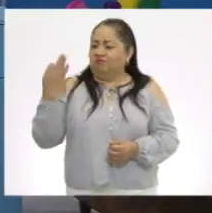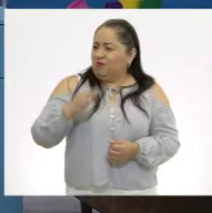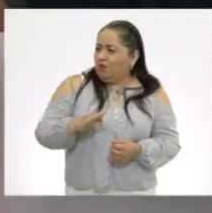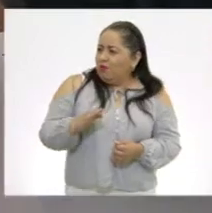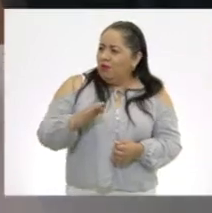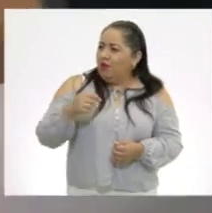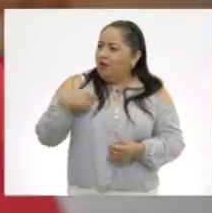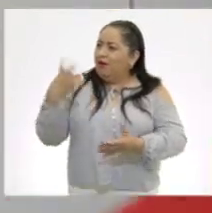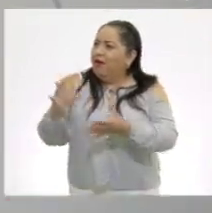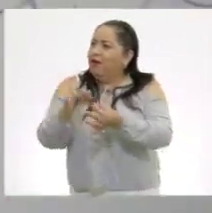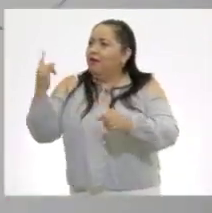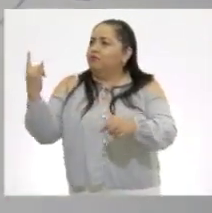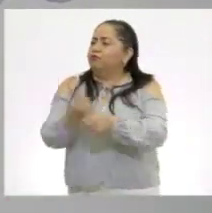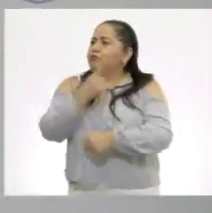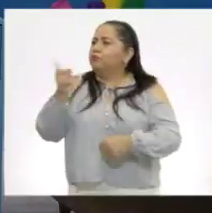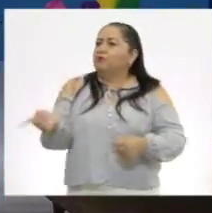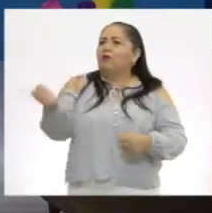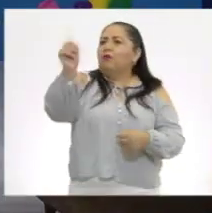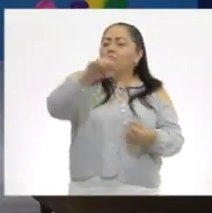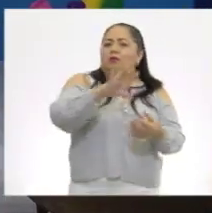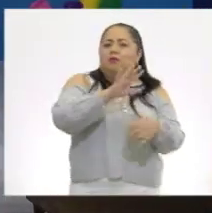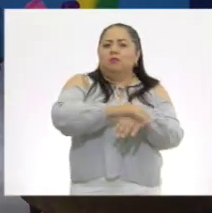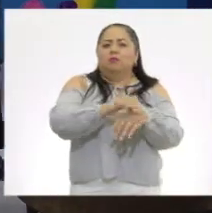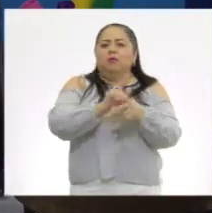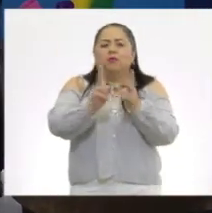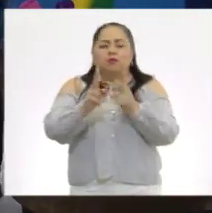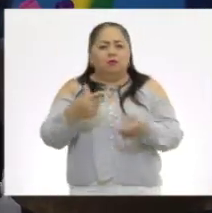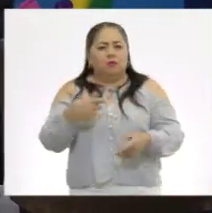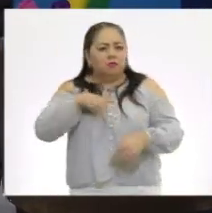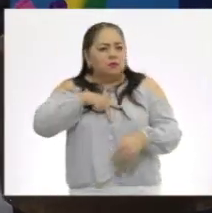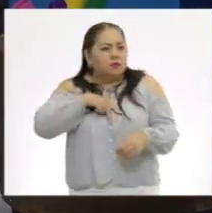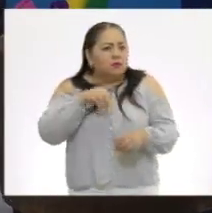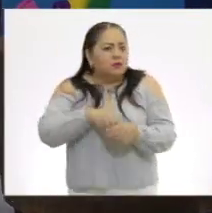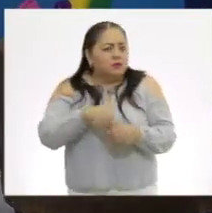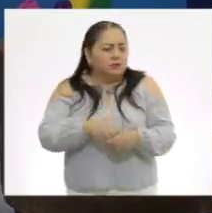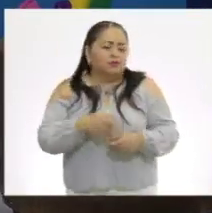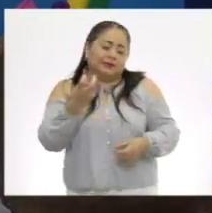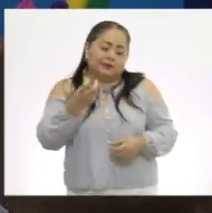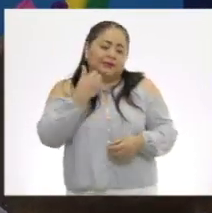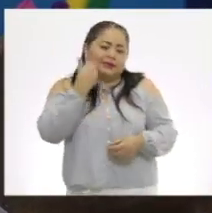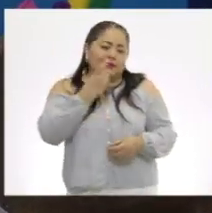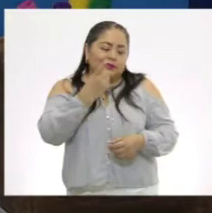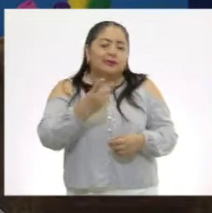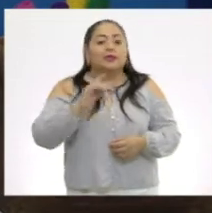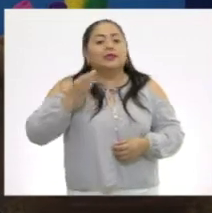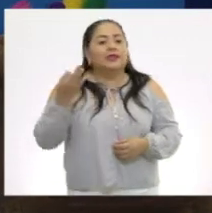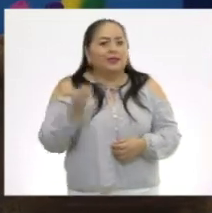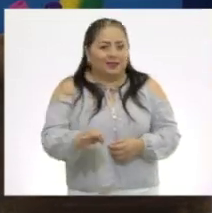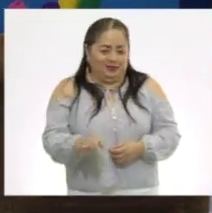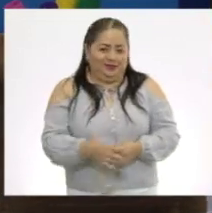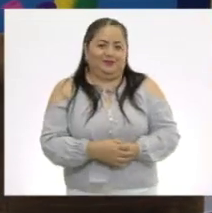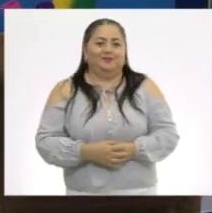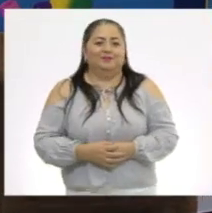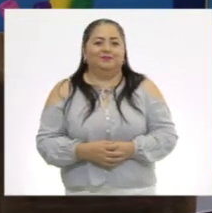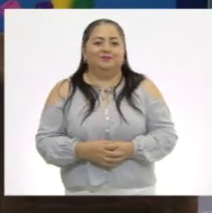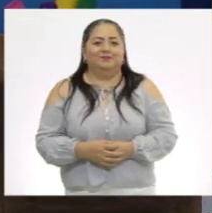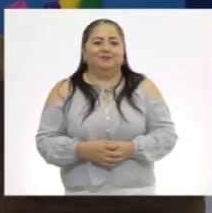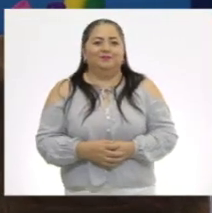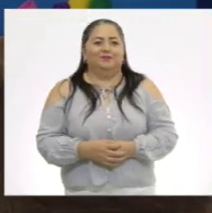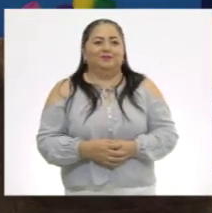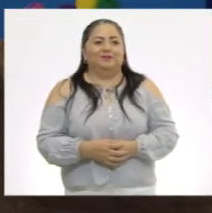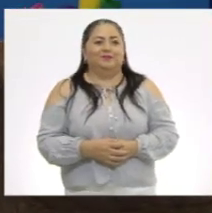o, no sé, mi hermano, mi hermana, mis amigas le cuentan un secreto, mi mega secreto, ¿no?, a esa persona.